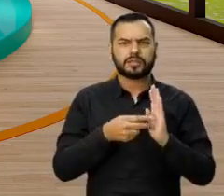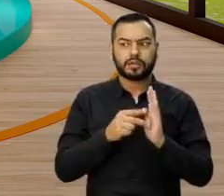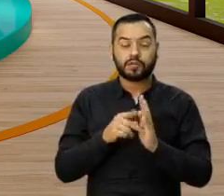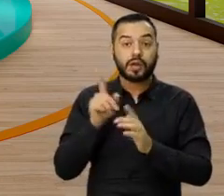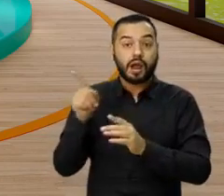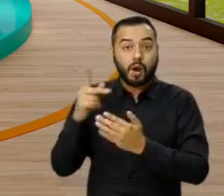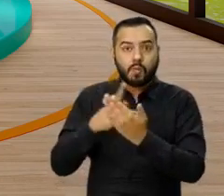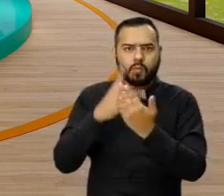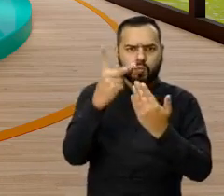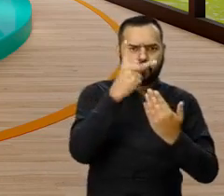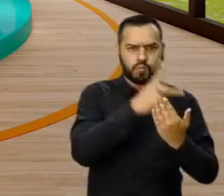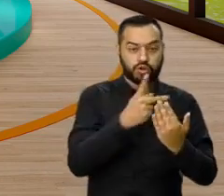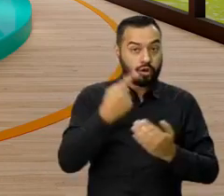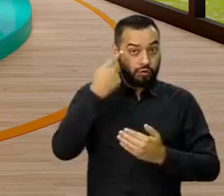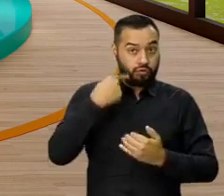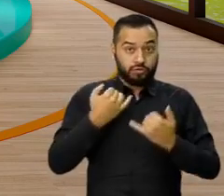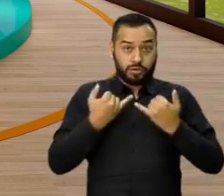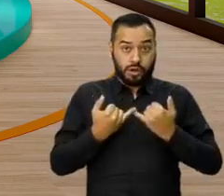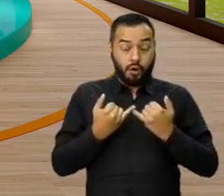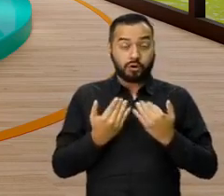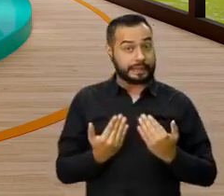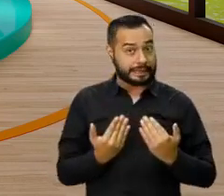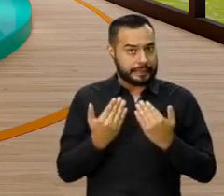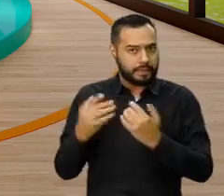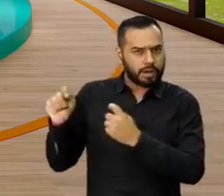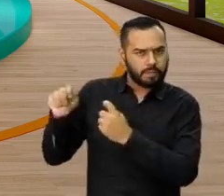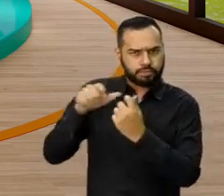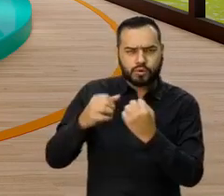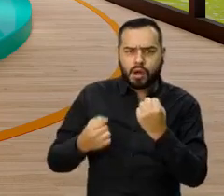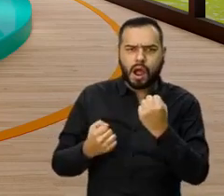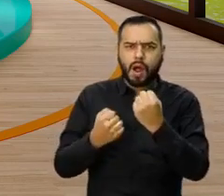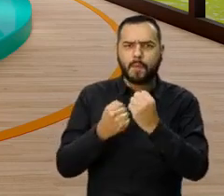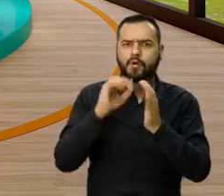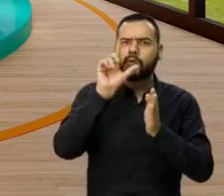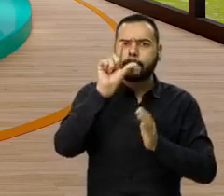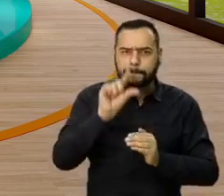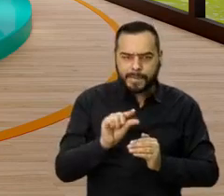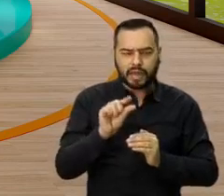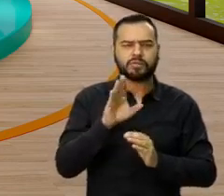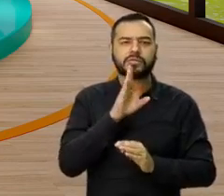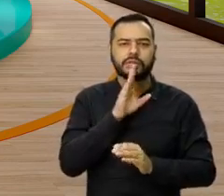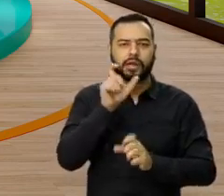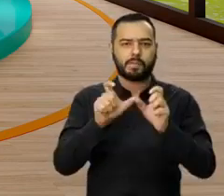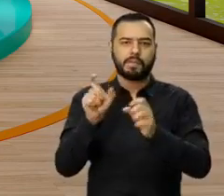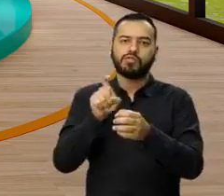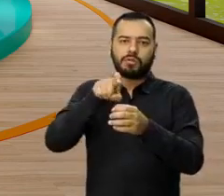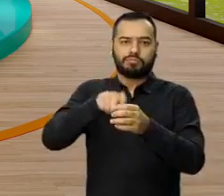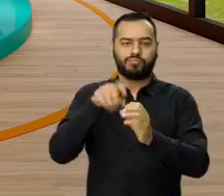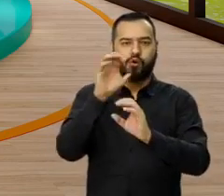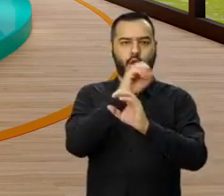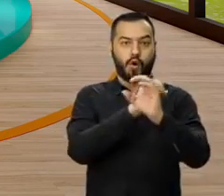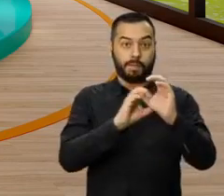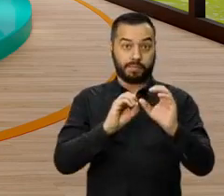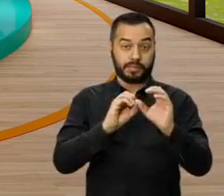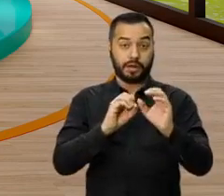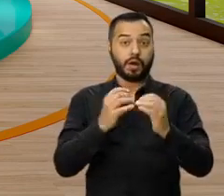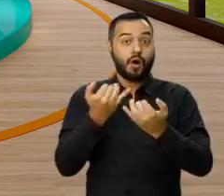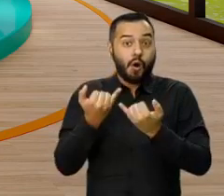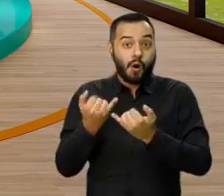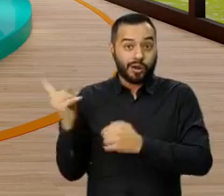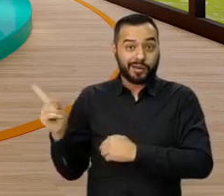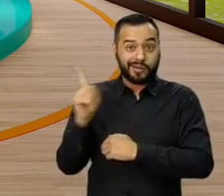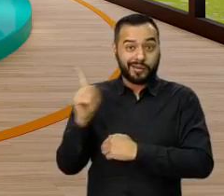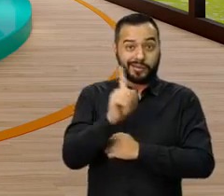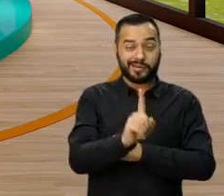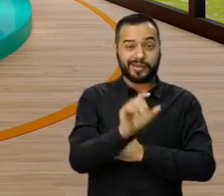presentados en este encuentro pues tienen beneficios y descuentos para nuestros afiliados. Por eso nos acompaña hoy Diana